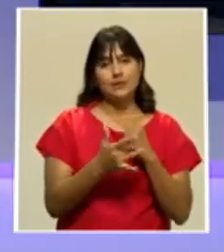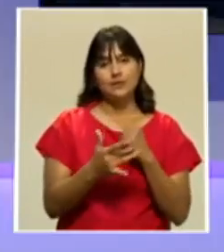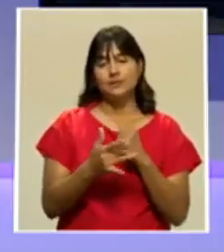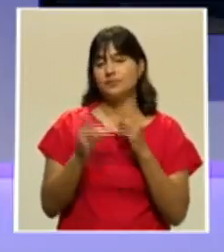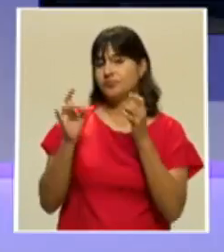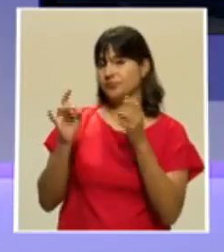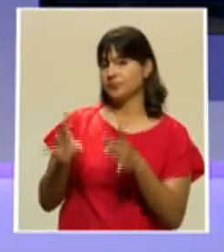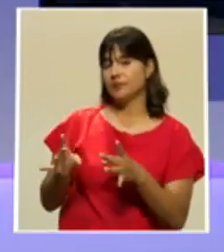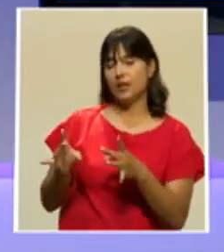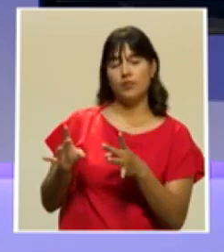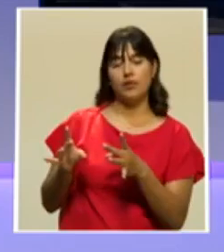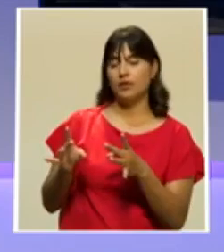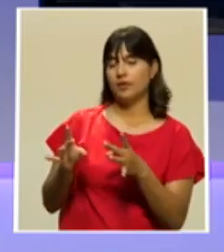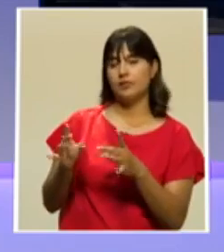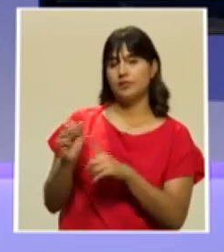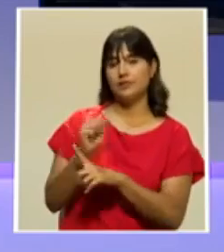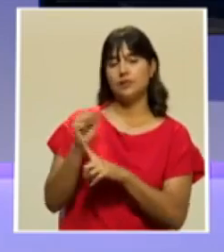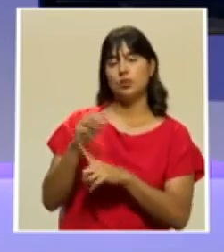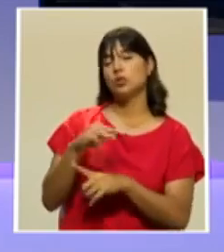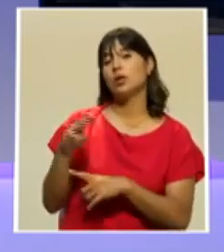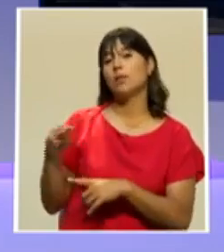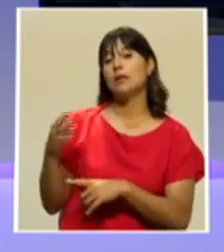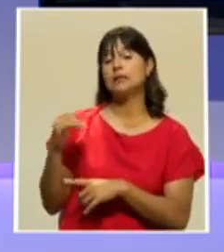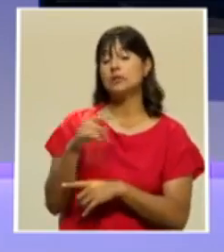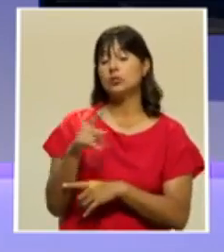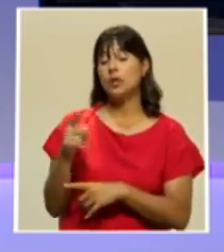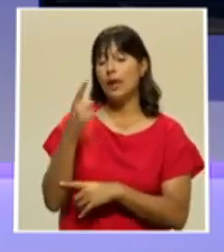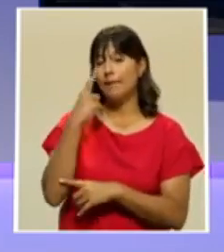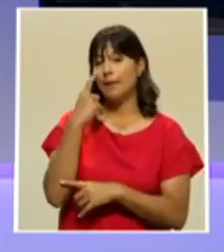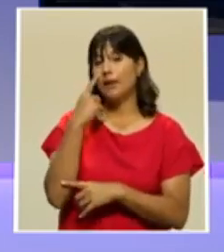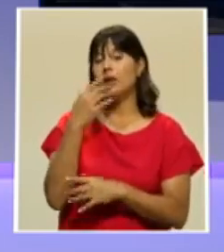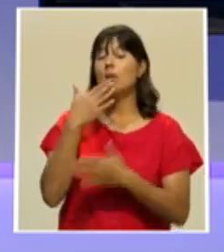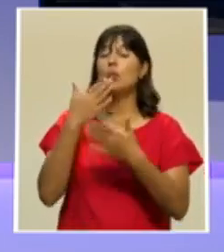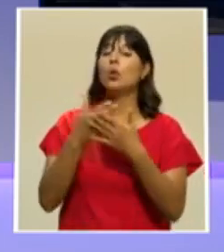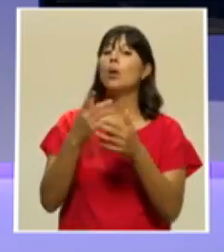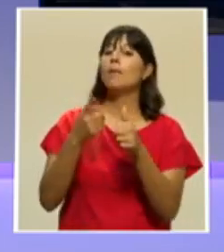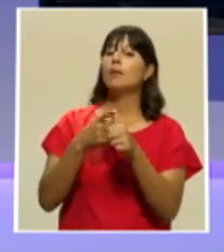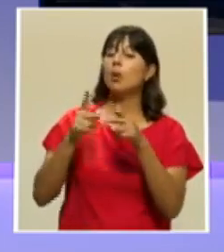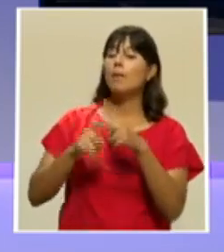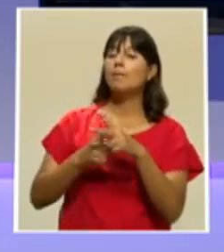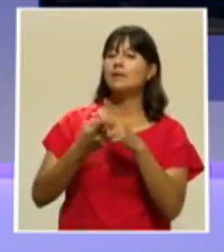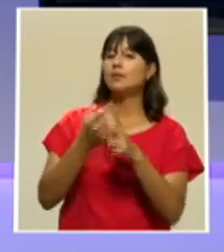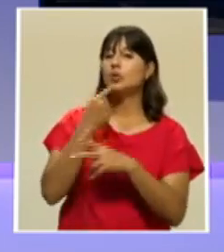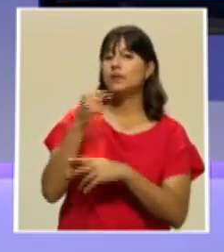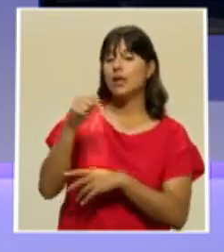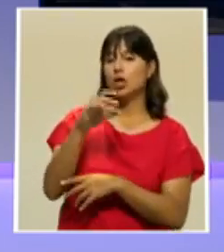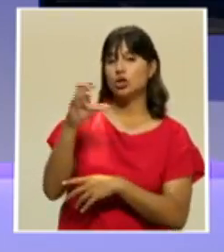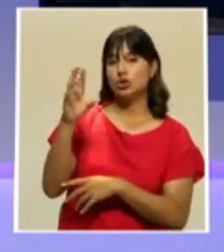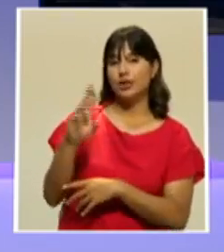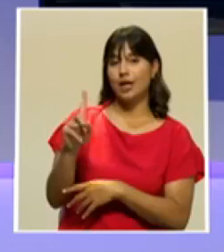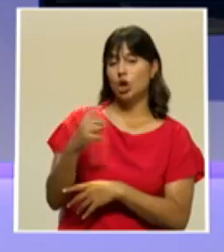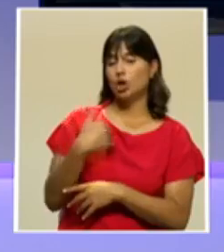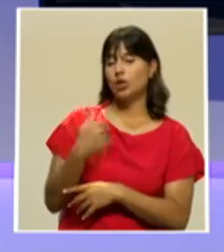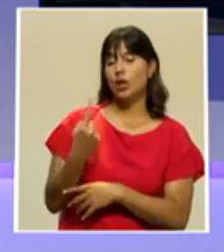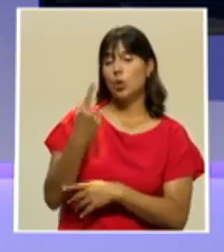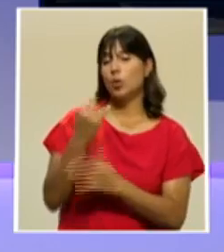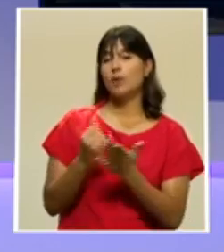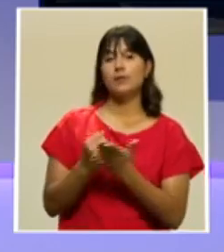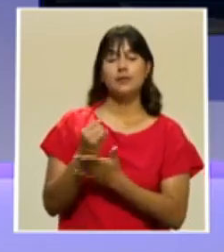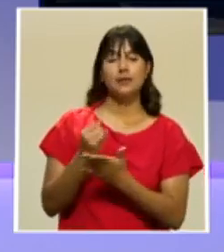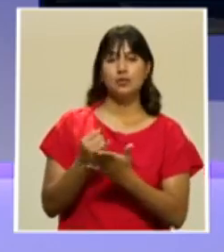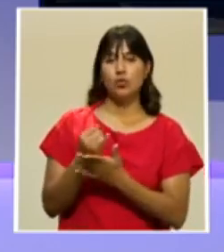Terriblemente agotado, tengo que decirlo, don Alberto. Si usted ve, bueno, primero empecemos por decir que este país no cuenta con un solo estudio